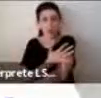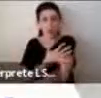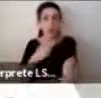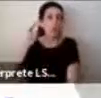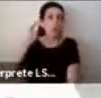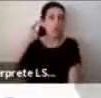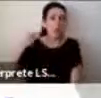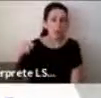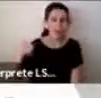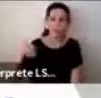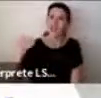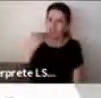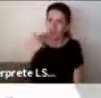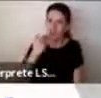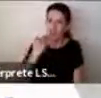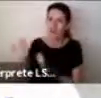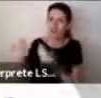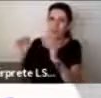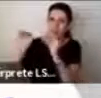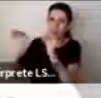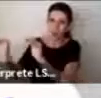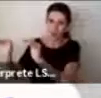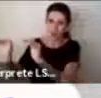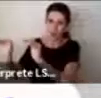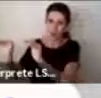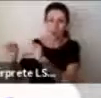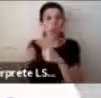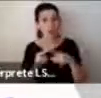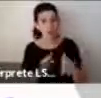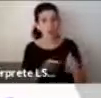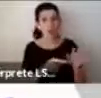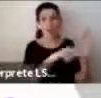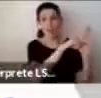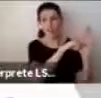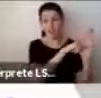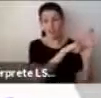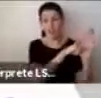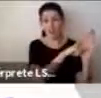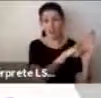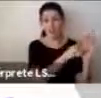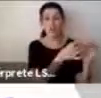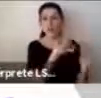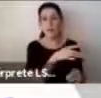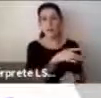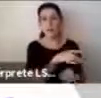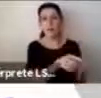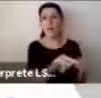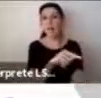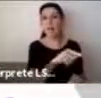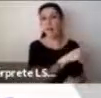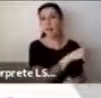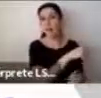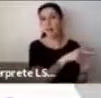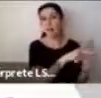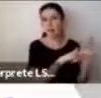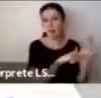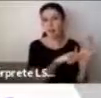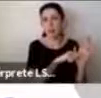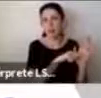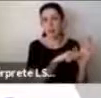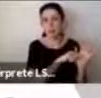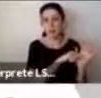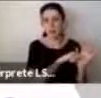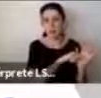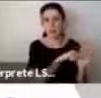también abordar. Y por otro lado está la devaluación, que solamente asumir características negativas o aspectos negativos de los diagnósticos